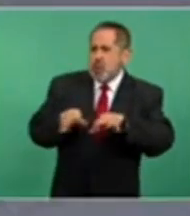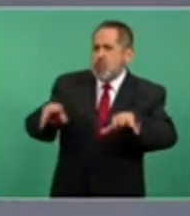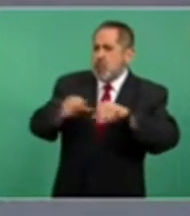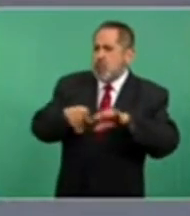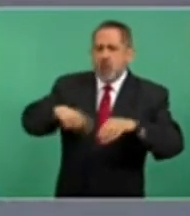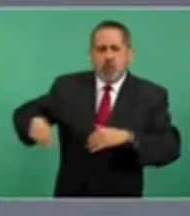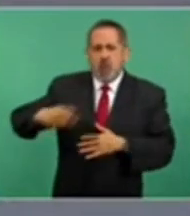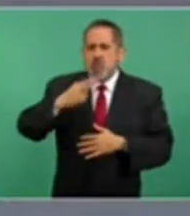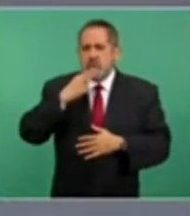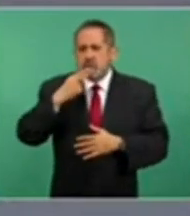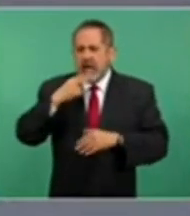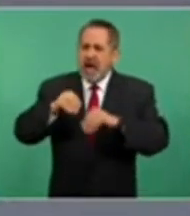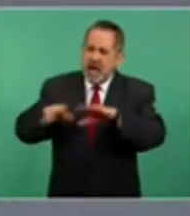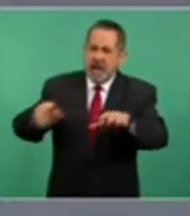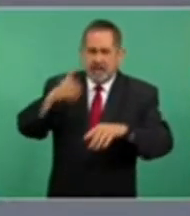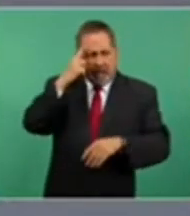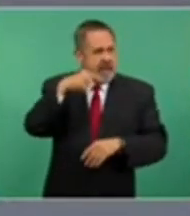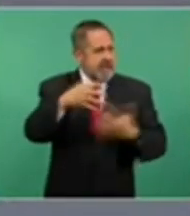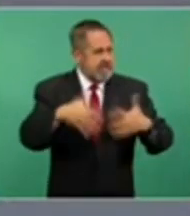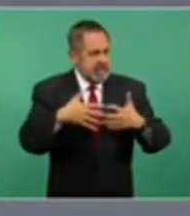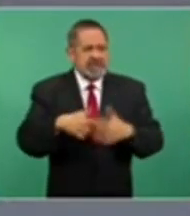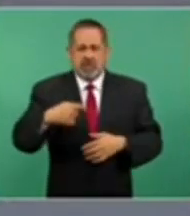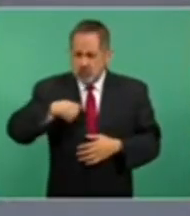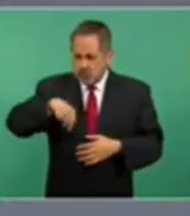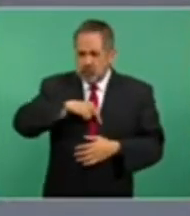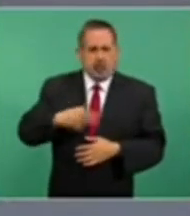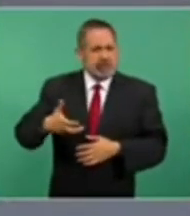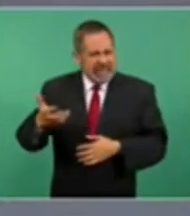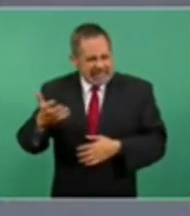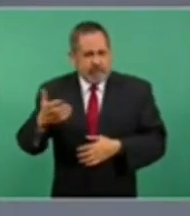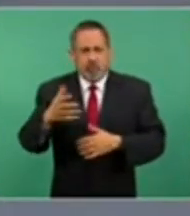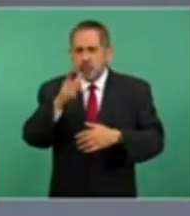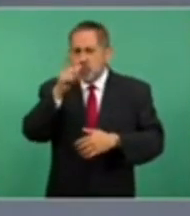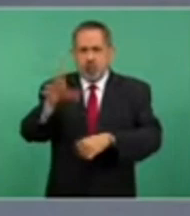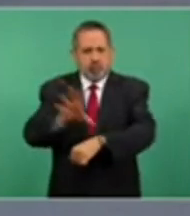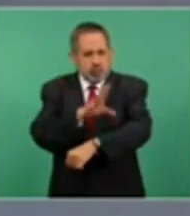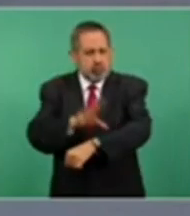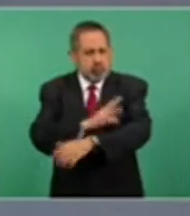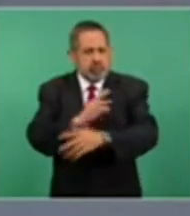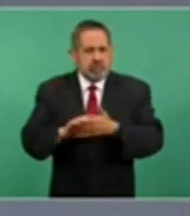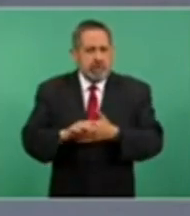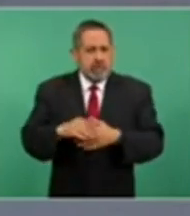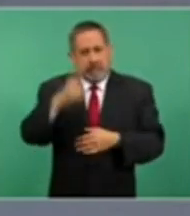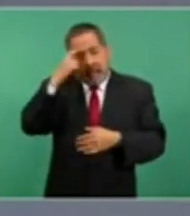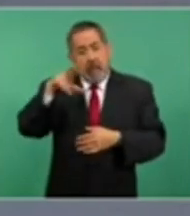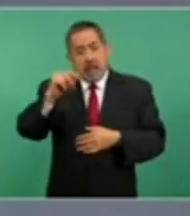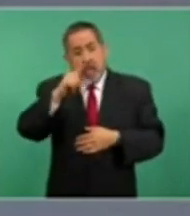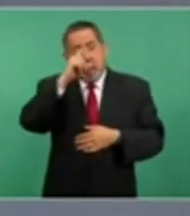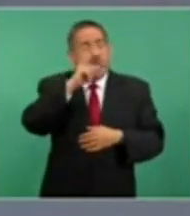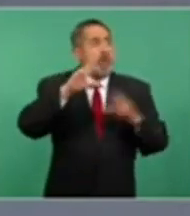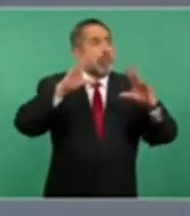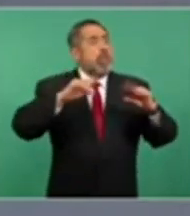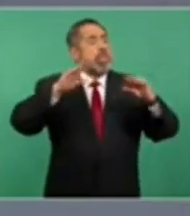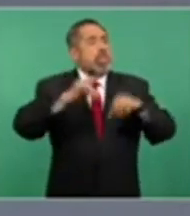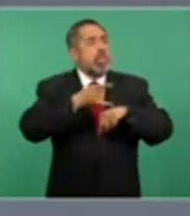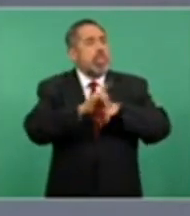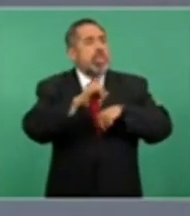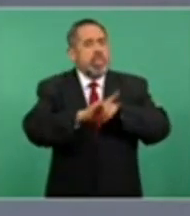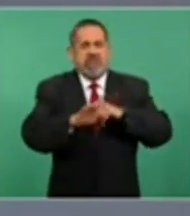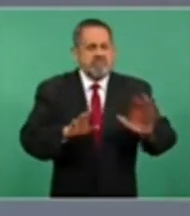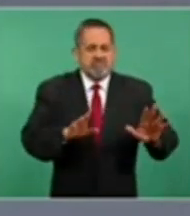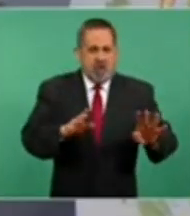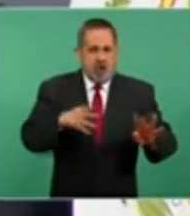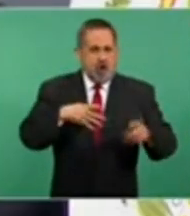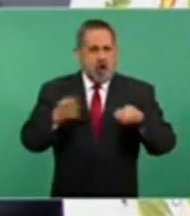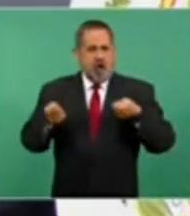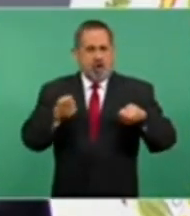y empresarial, evitando fallas o apagones, con un mejor control